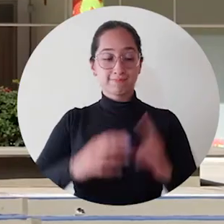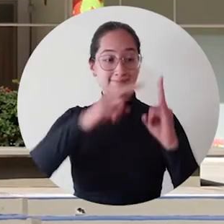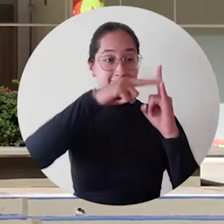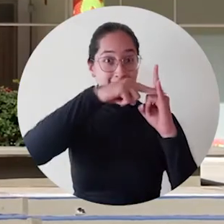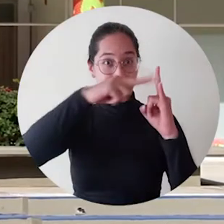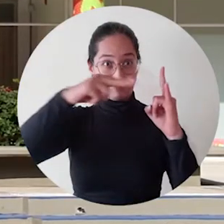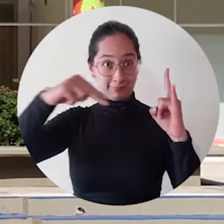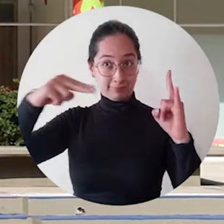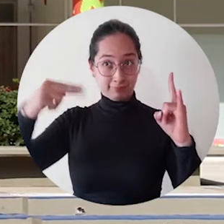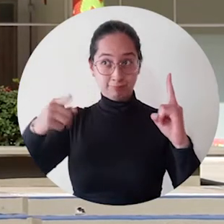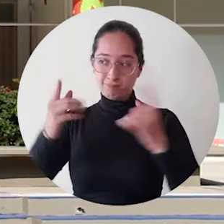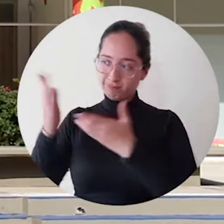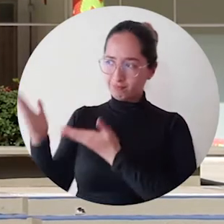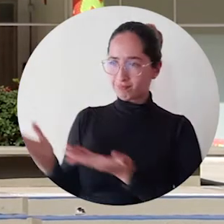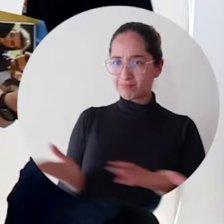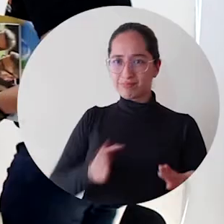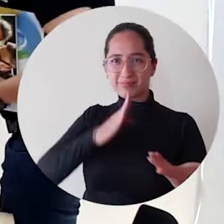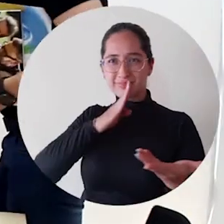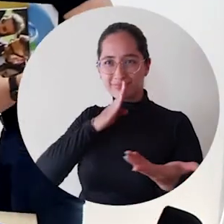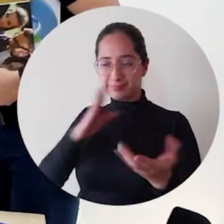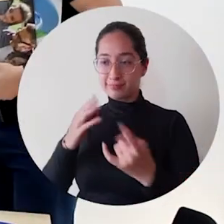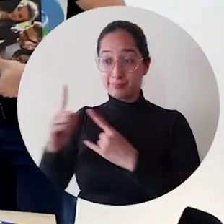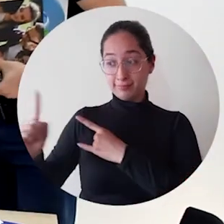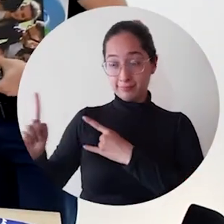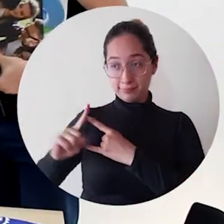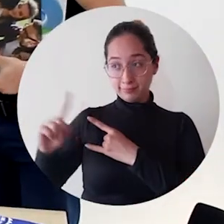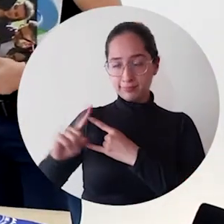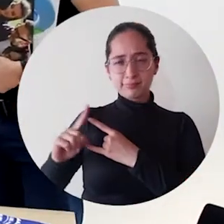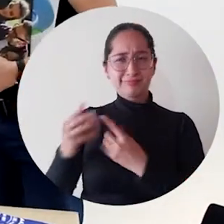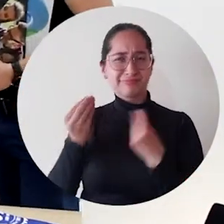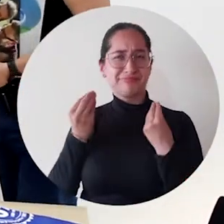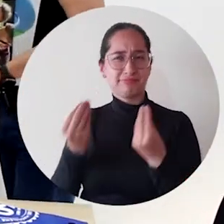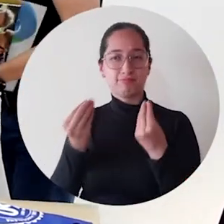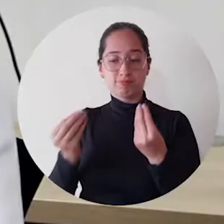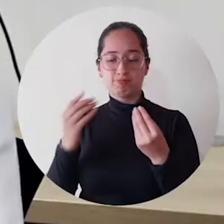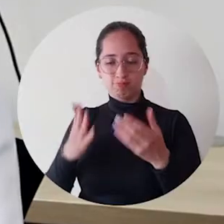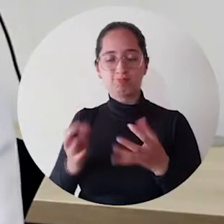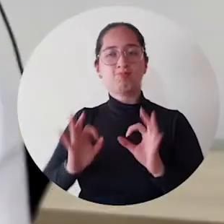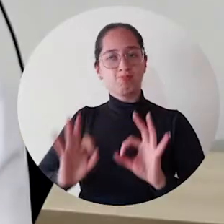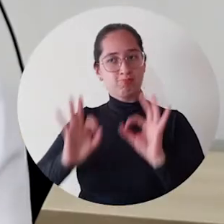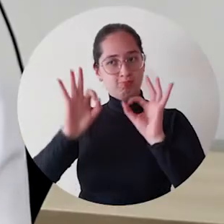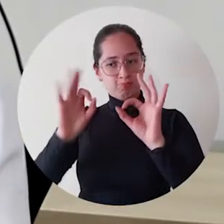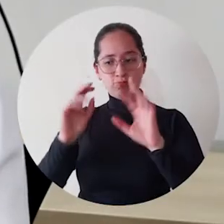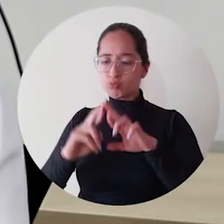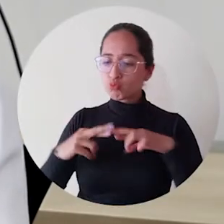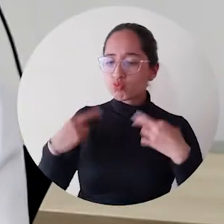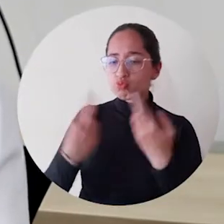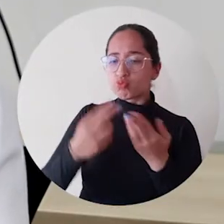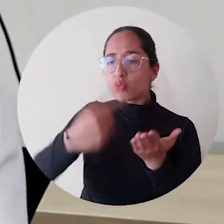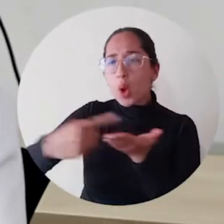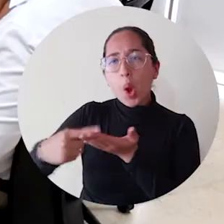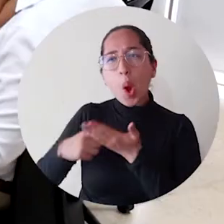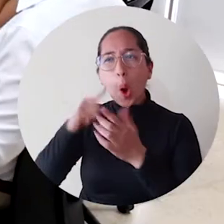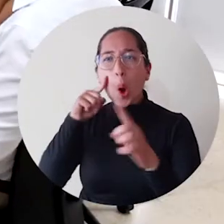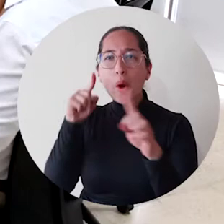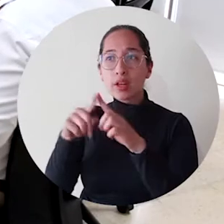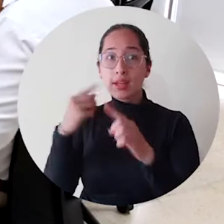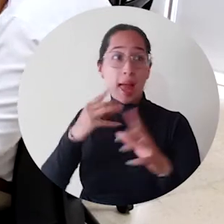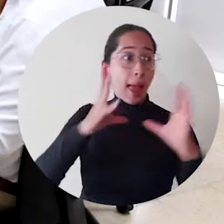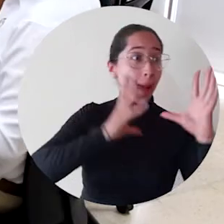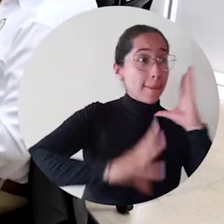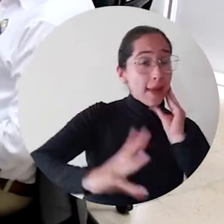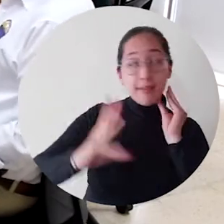La Universidad del Magdalena recibió la visita de la Universidad del Tolima para llevar a cabo una reunión que tuvo como propósito intercambiar